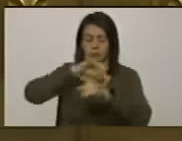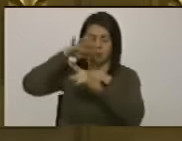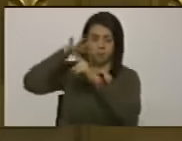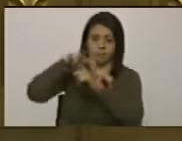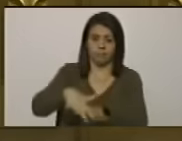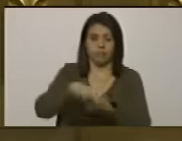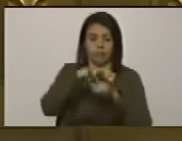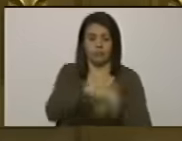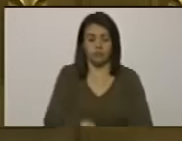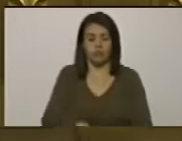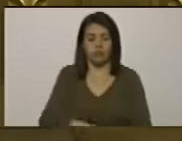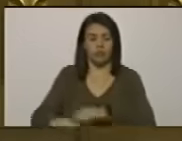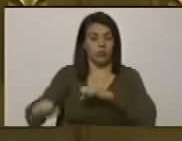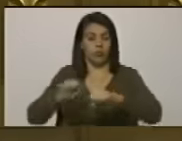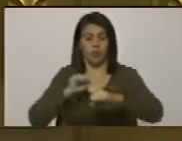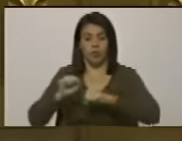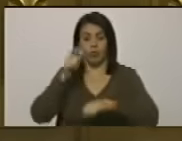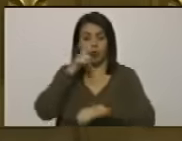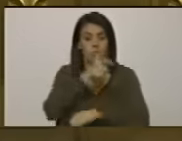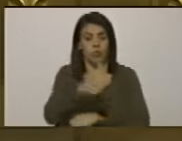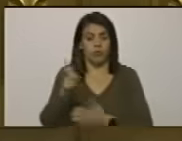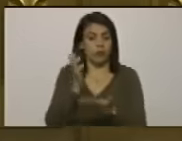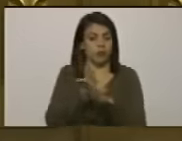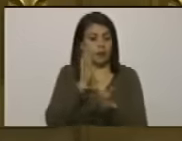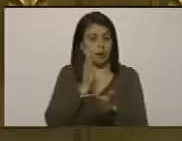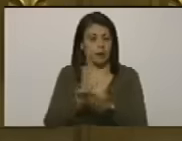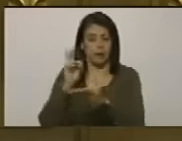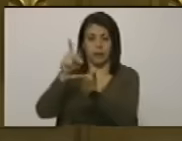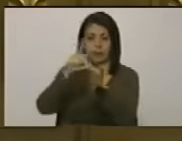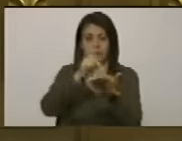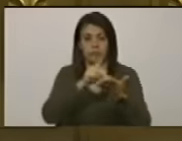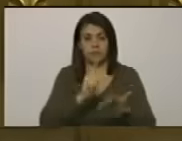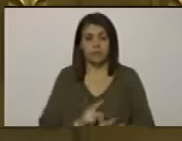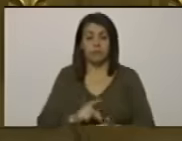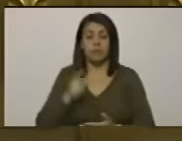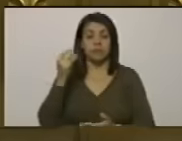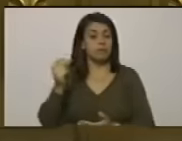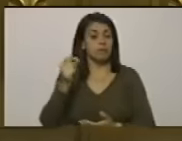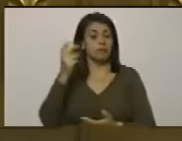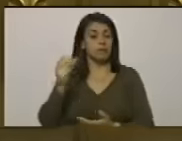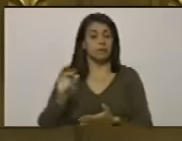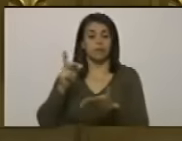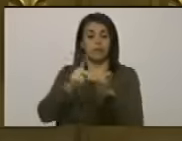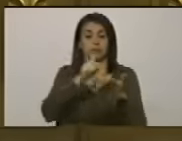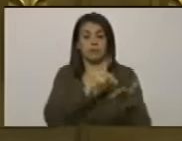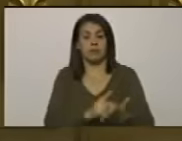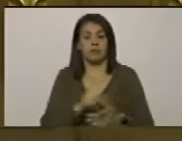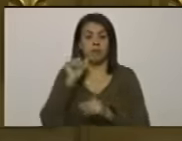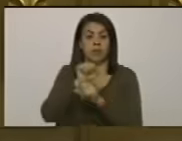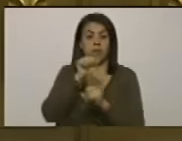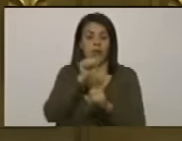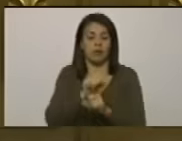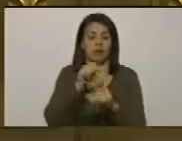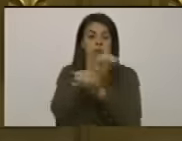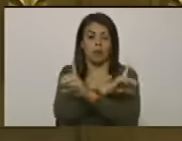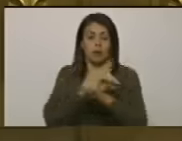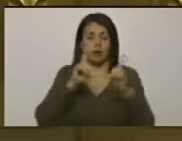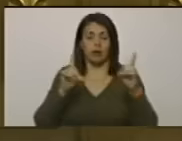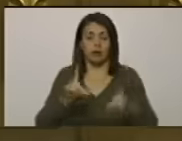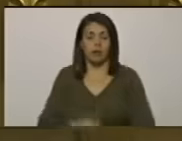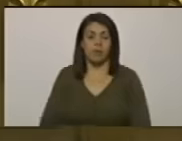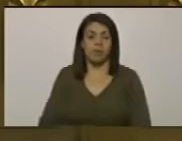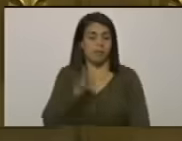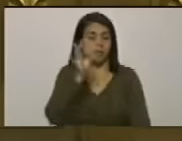movimientos populares quienes tuvieron una participación activa y protagónica en las luchas por la democracia